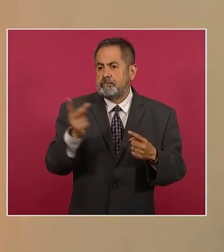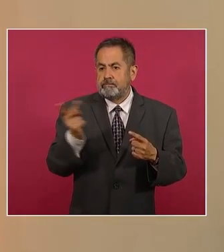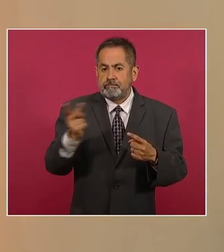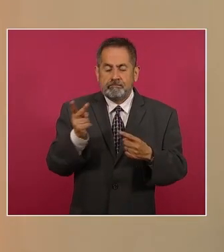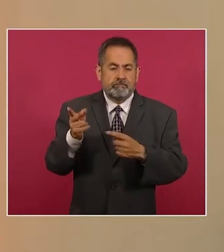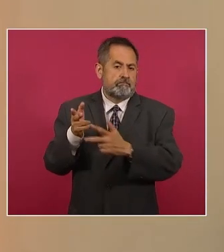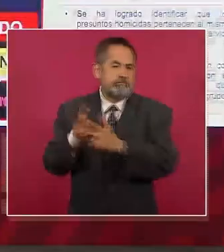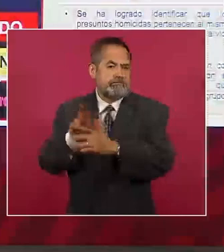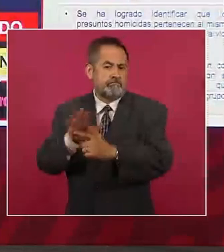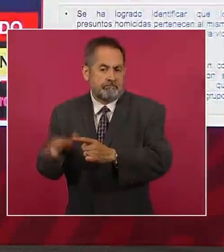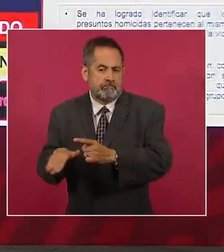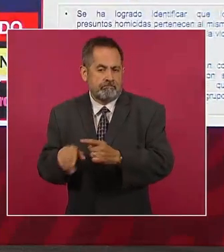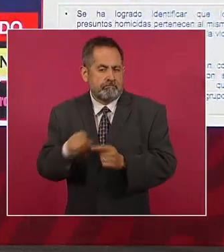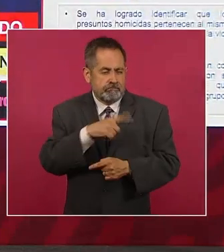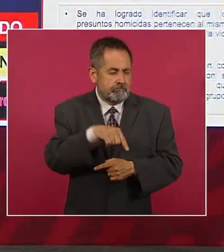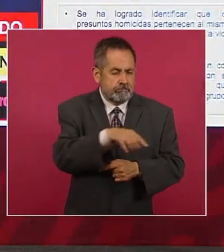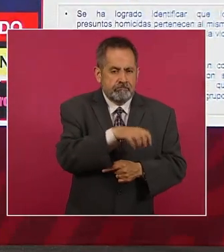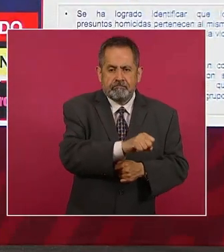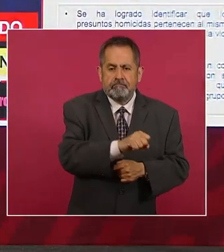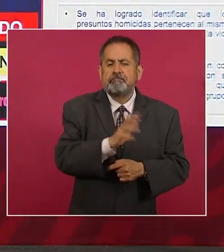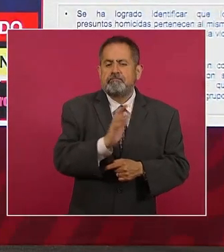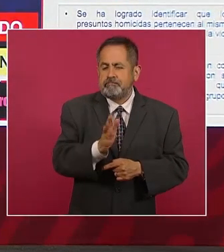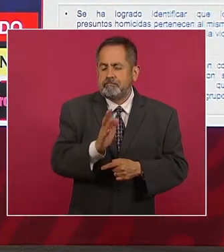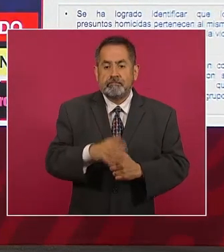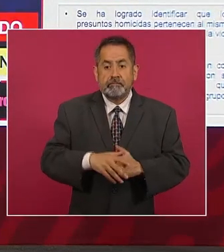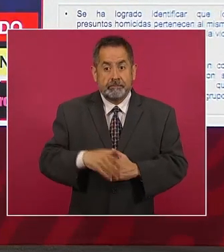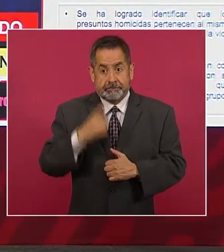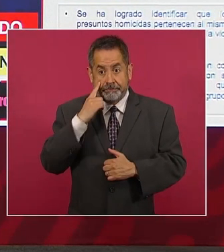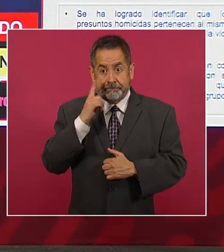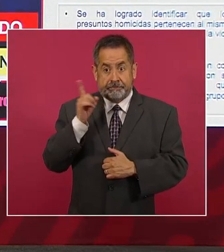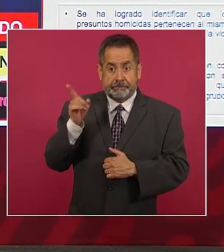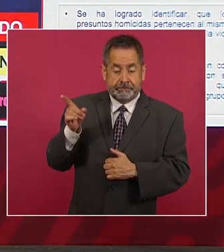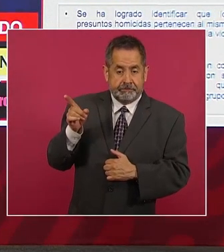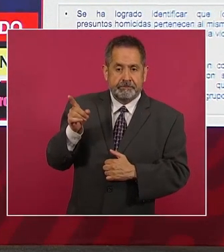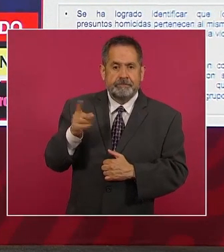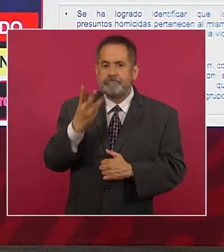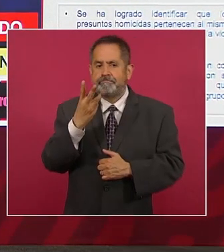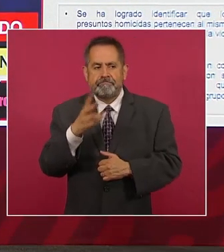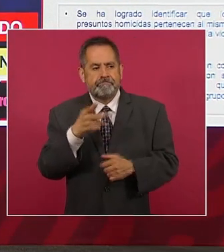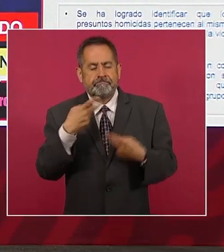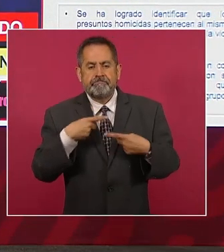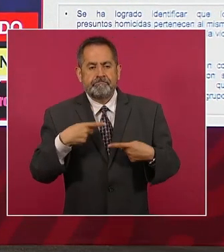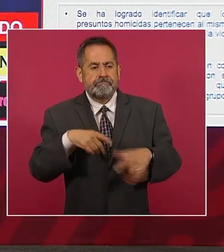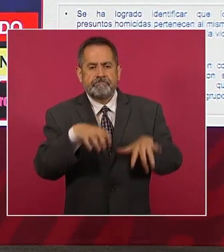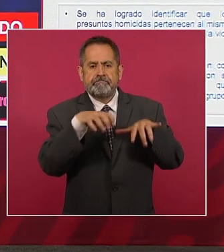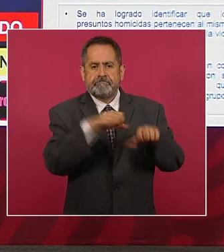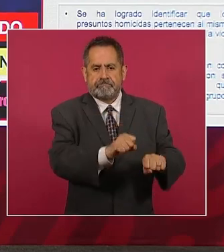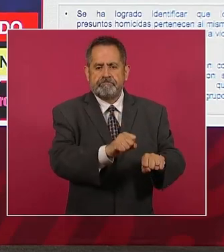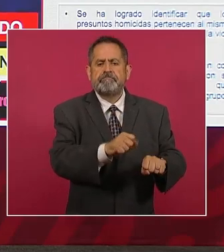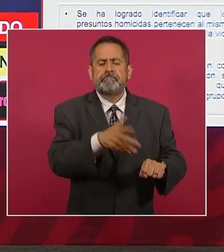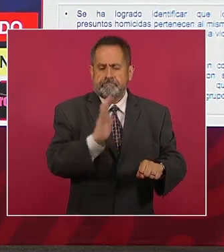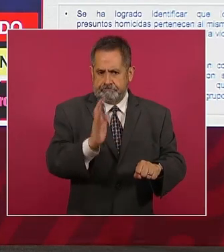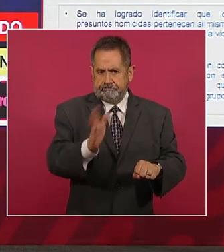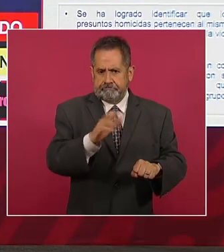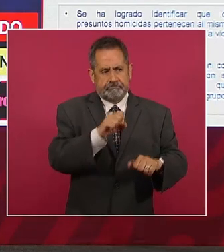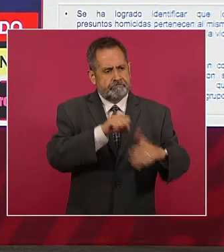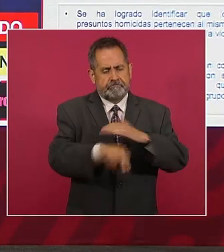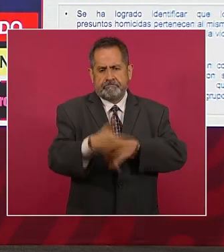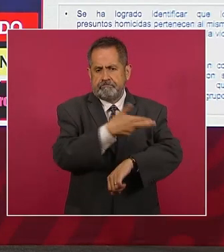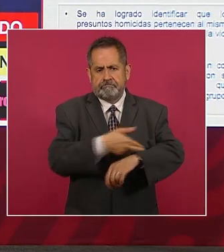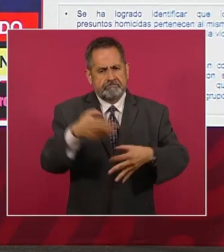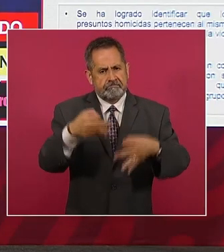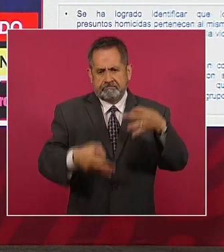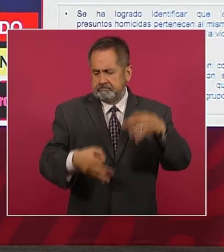Lourdes Maldonado, que fue precisamente tres detenidos ya vinculados a proceso,